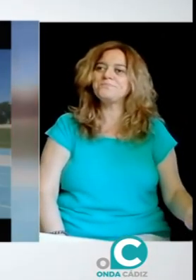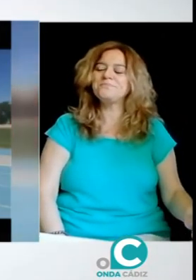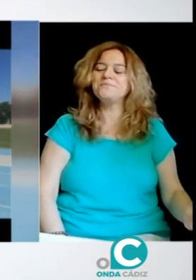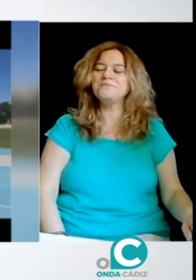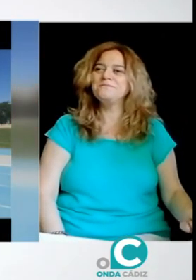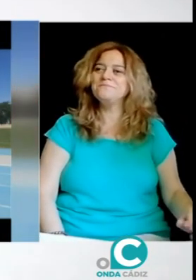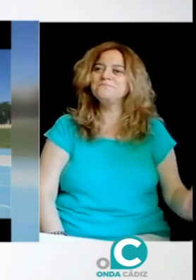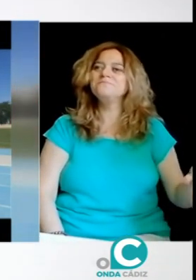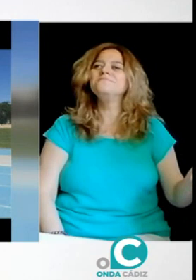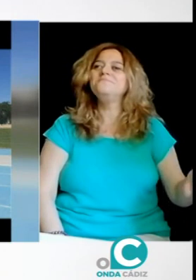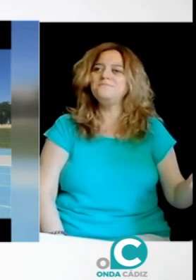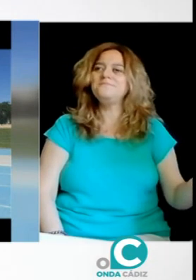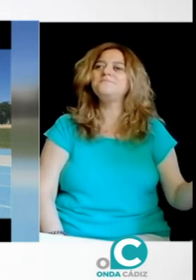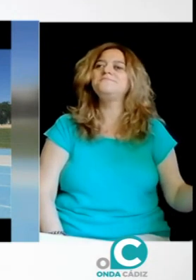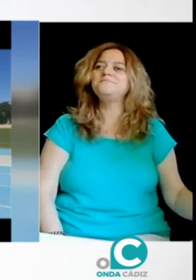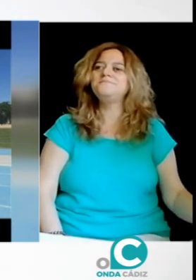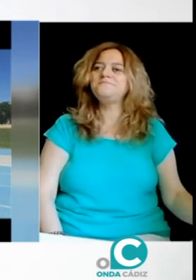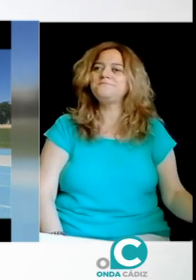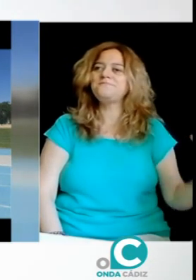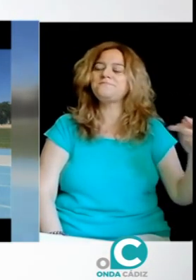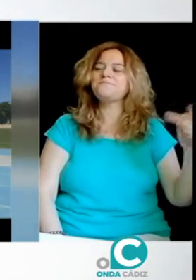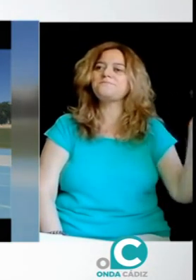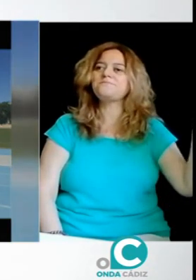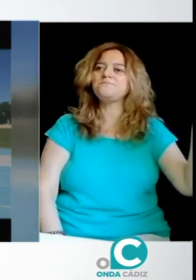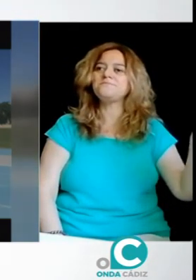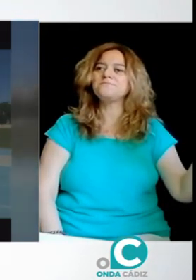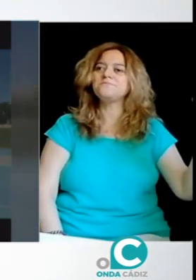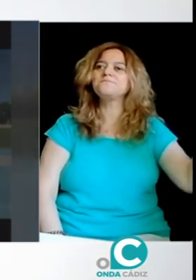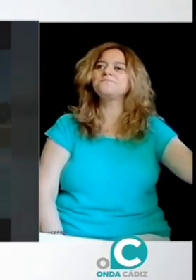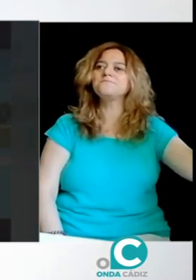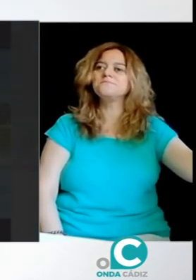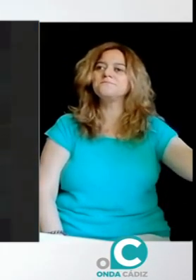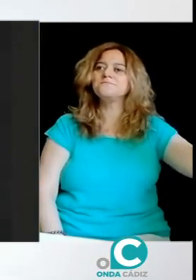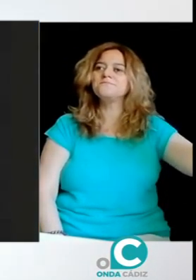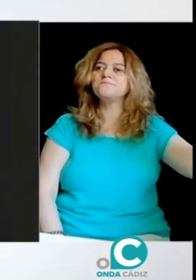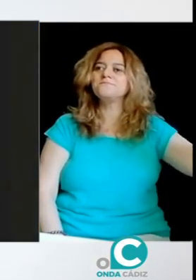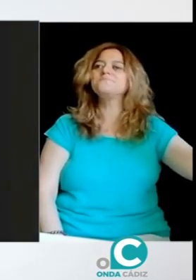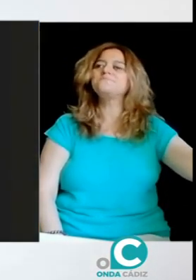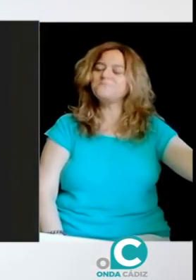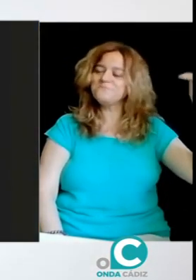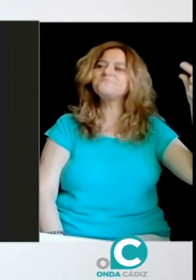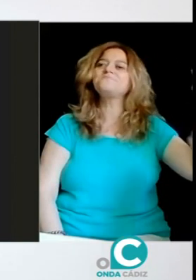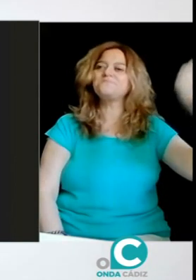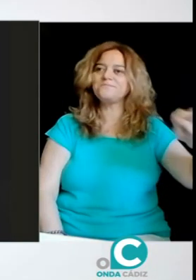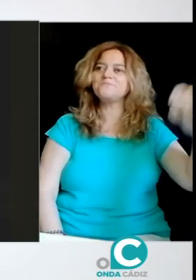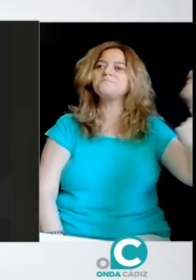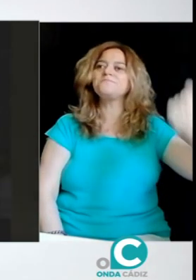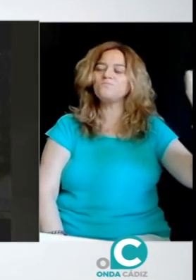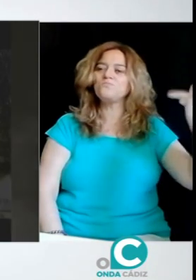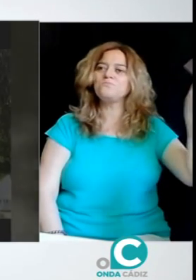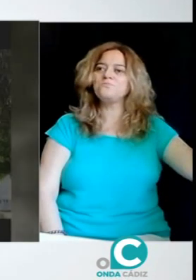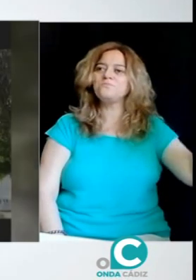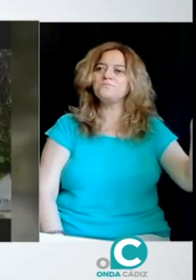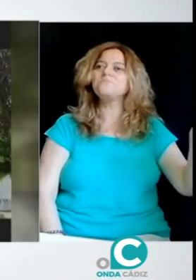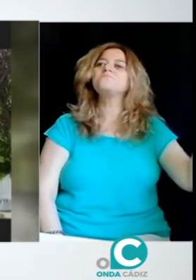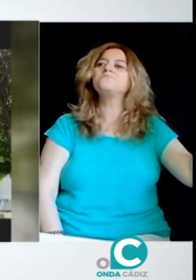Es muy importante, ¿no?, María del Carmen, que existan asociaciones y entidades como la huestra, este caso, Asociación de Andalucía,